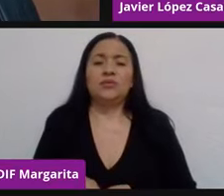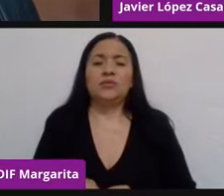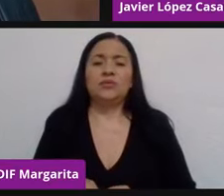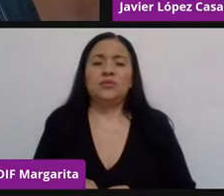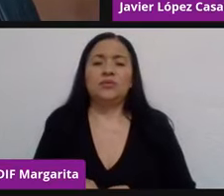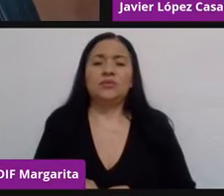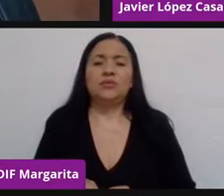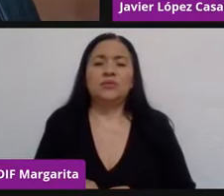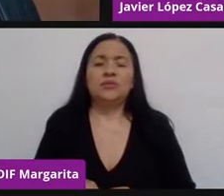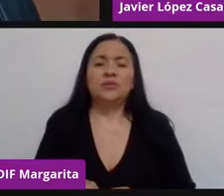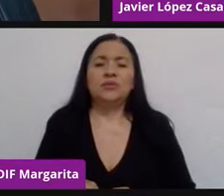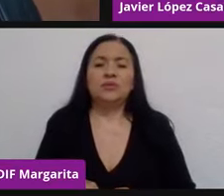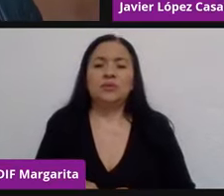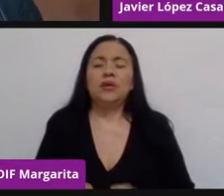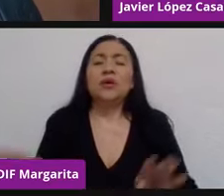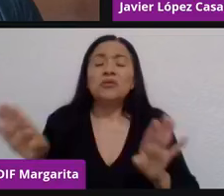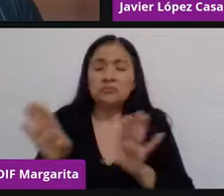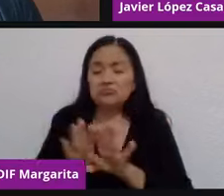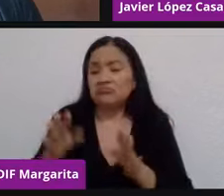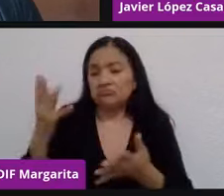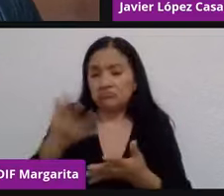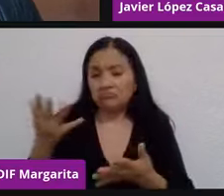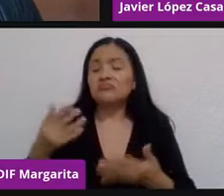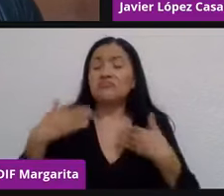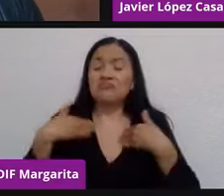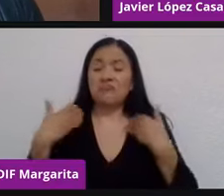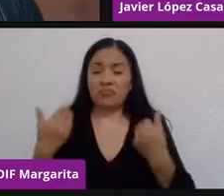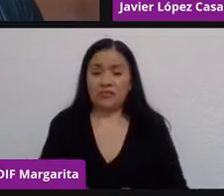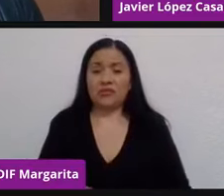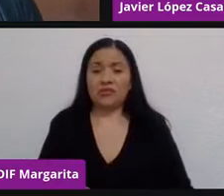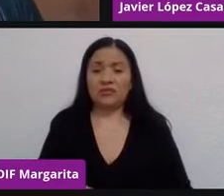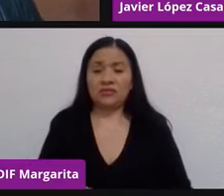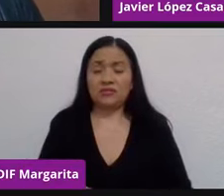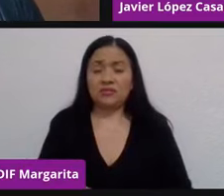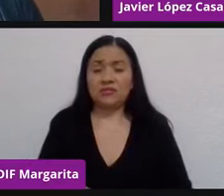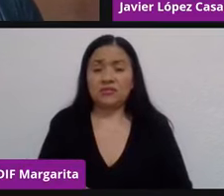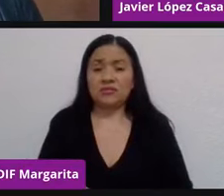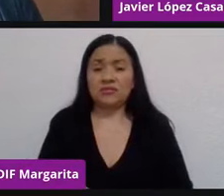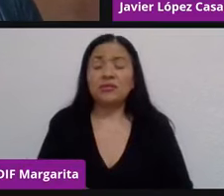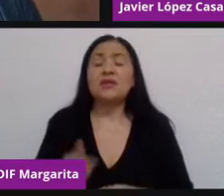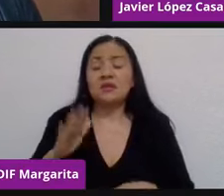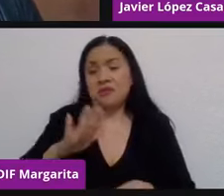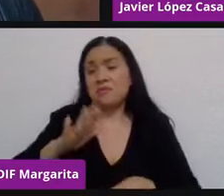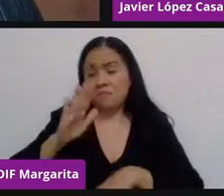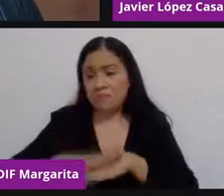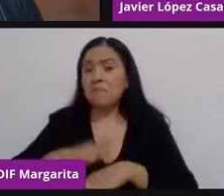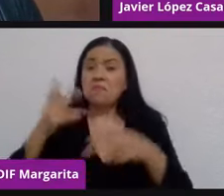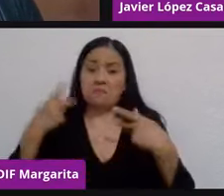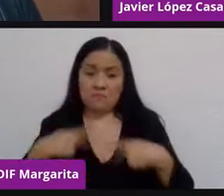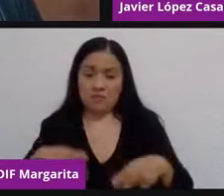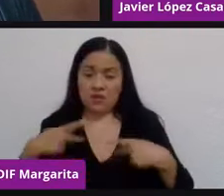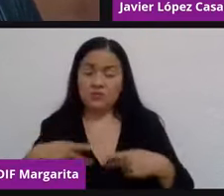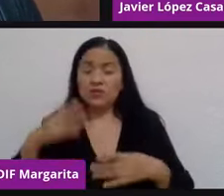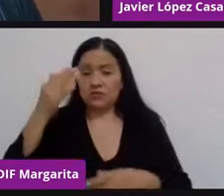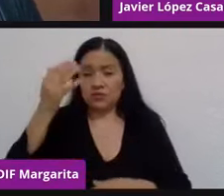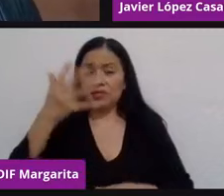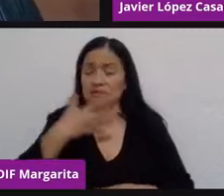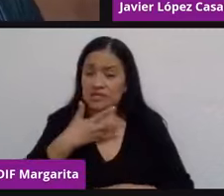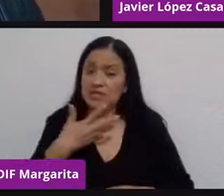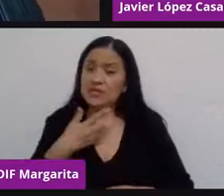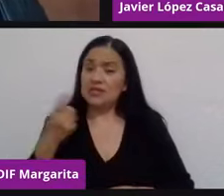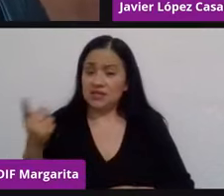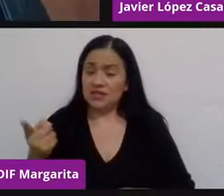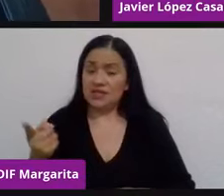vamos viendo hacia el futuro y entendiendo que cada vez más las personas tenemos con nosotros un